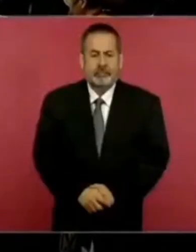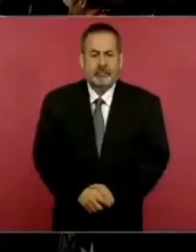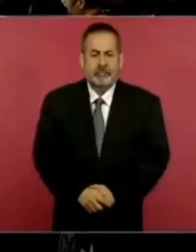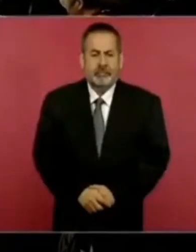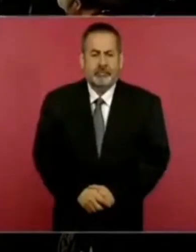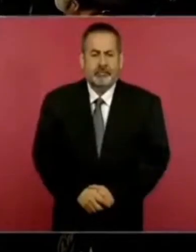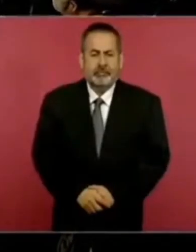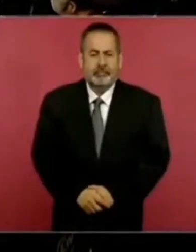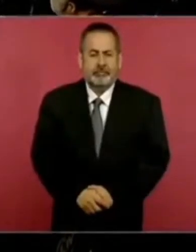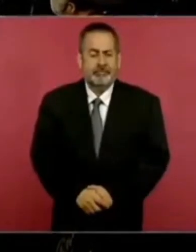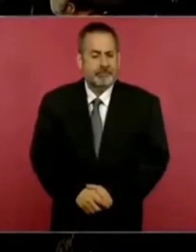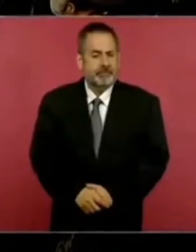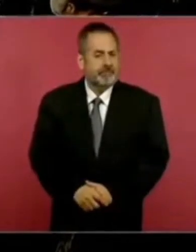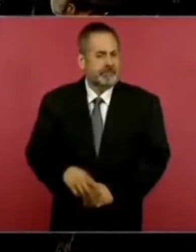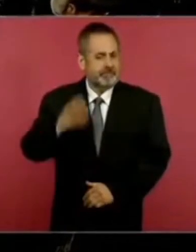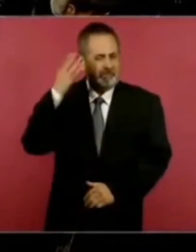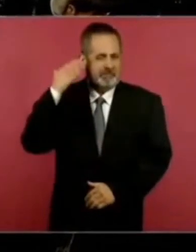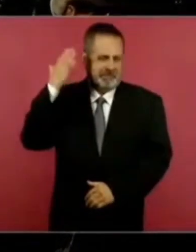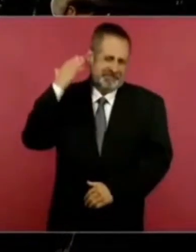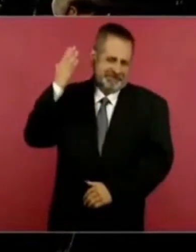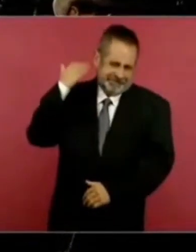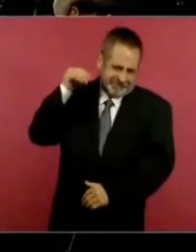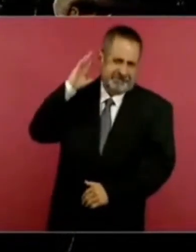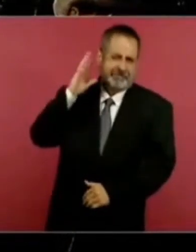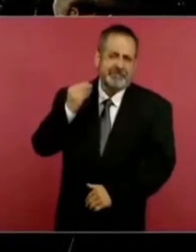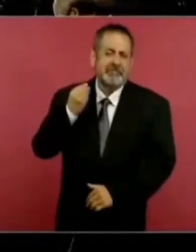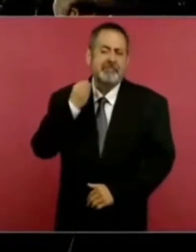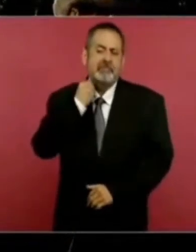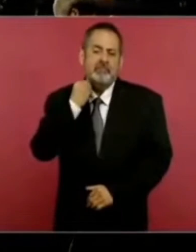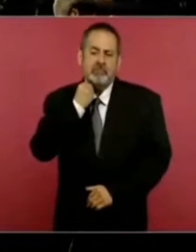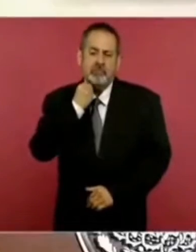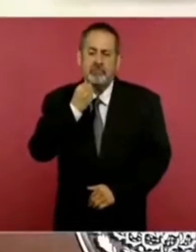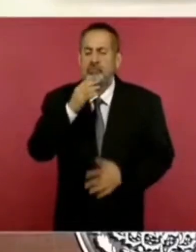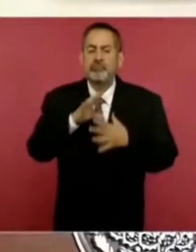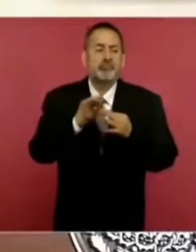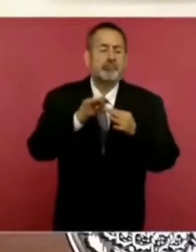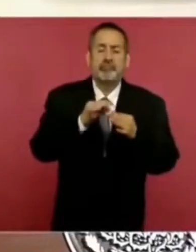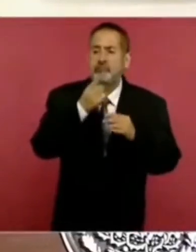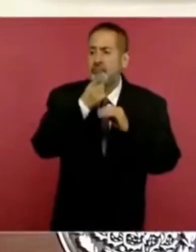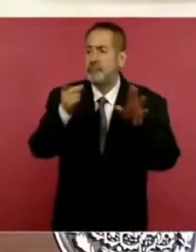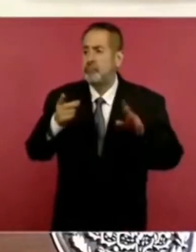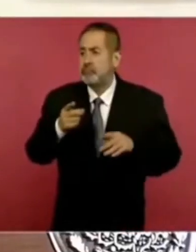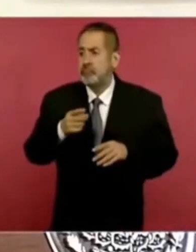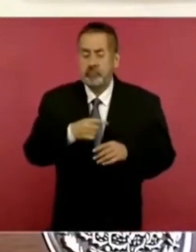ninguno de mis clientes está en la cárcel.